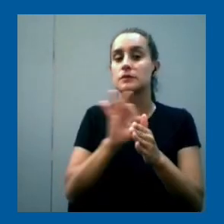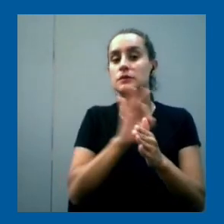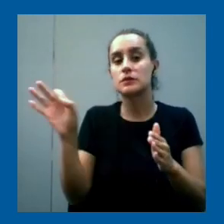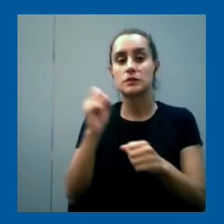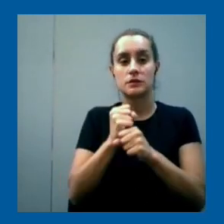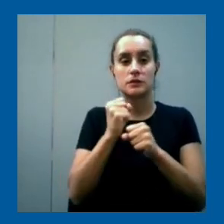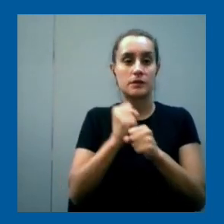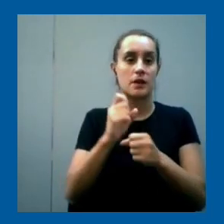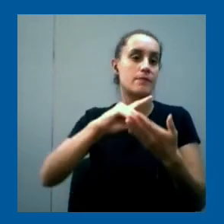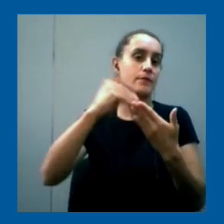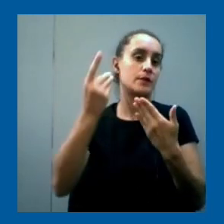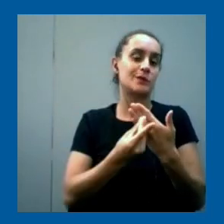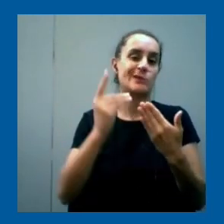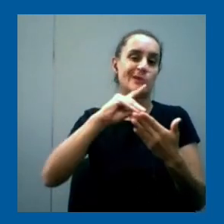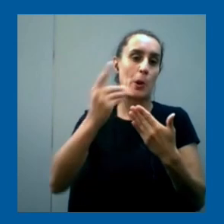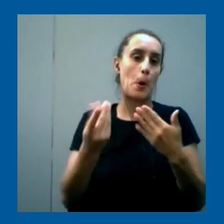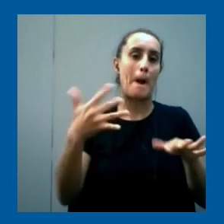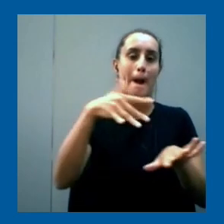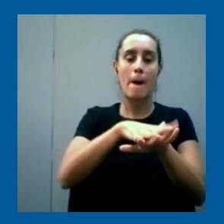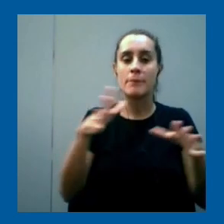proyectos integradores